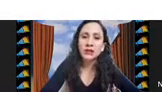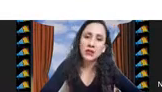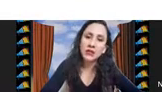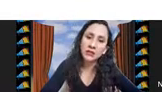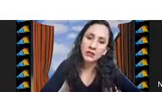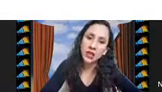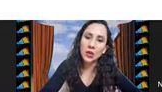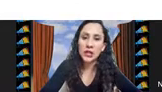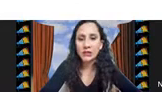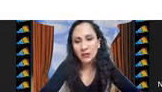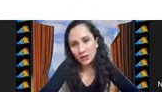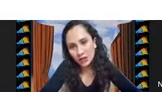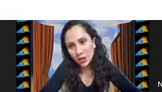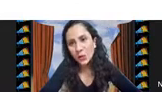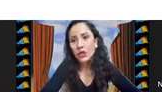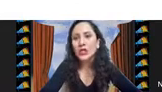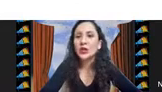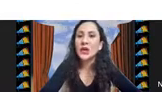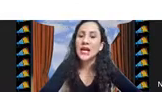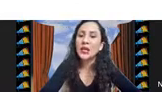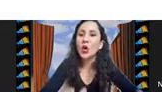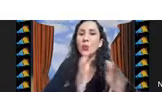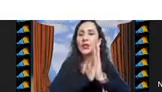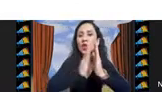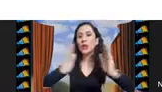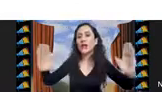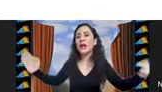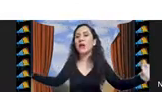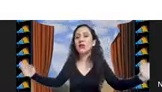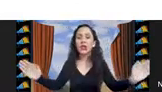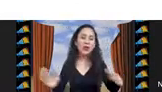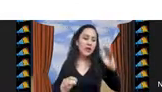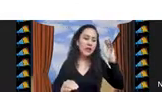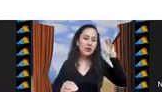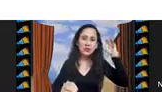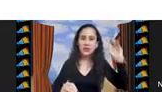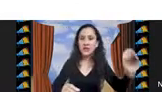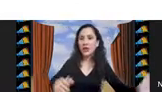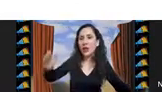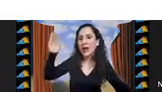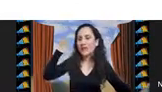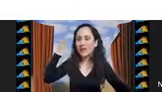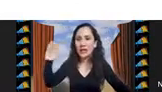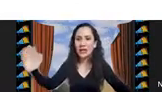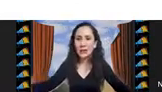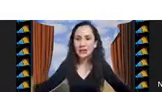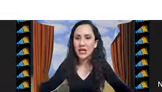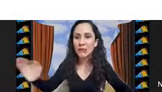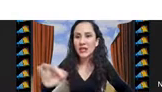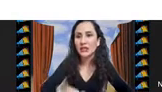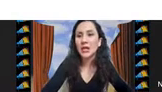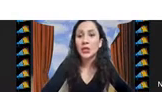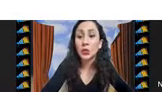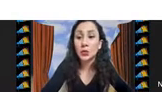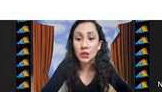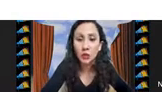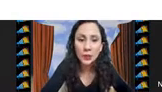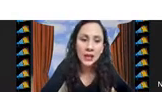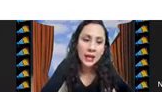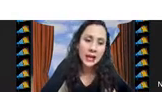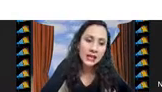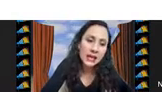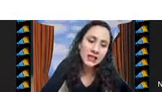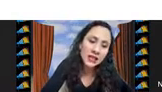objetos están entre 0 y el 75% y aquí ocupan todo el rango tengo objetos desde 0 hasta la capacidad máxima del